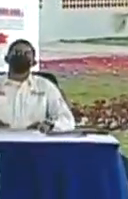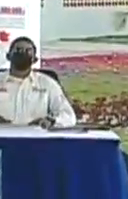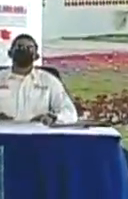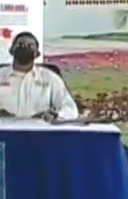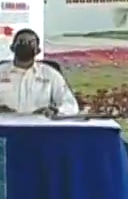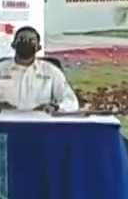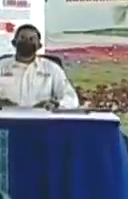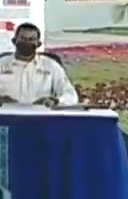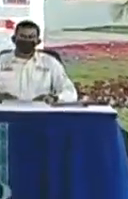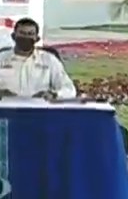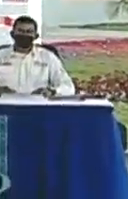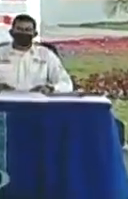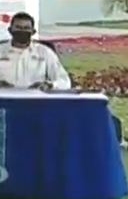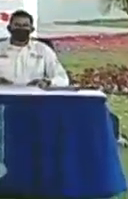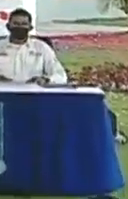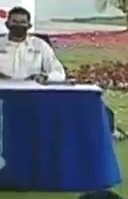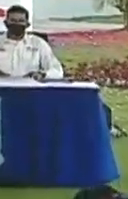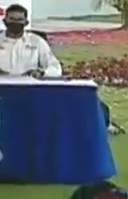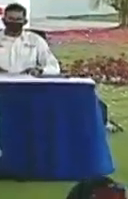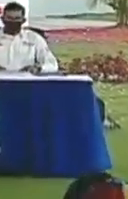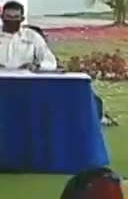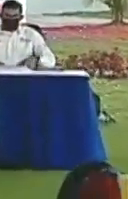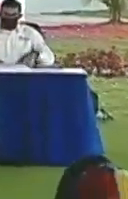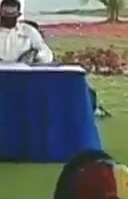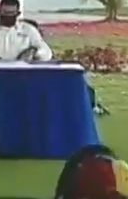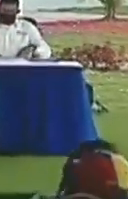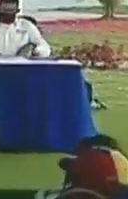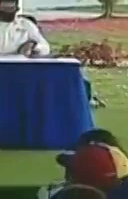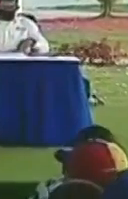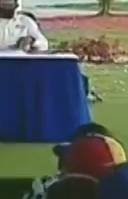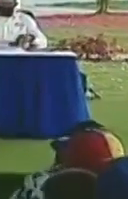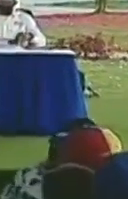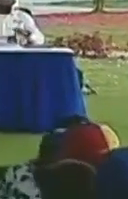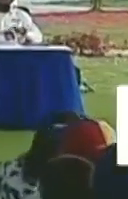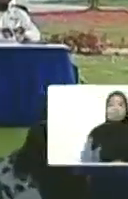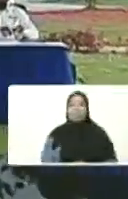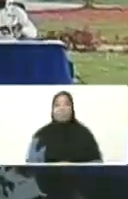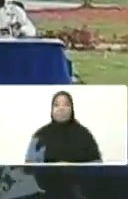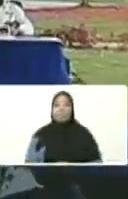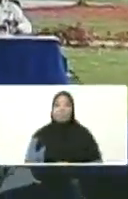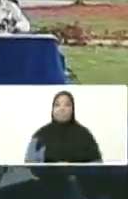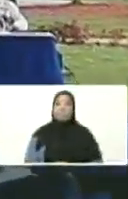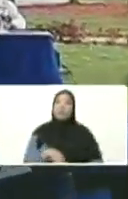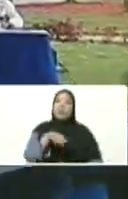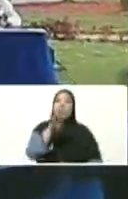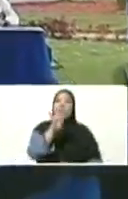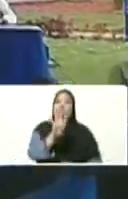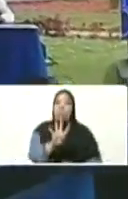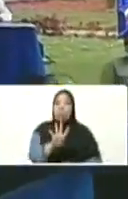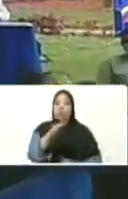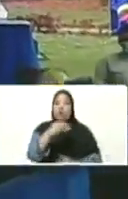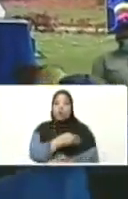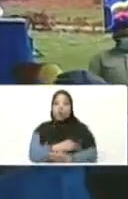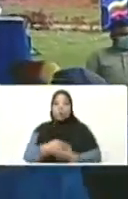4 millones, 100 mil. Y lo que vamos es para allá. Vamos es para adelante.